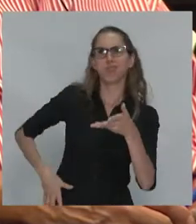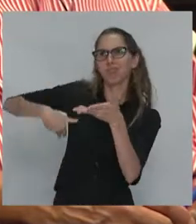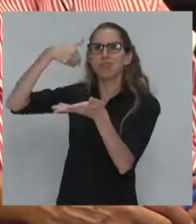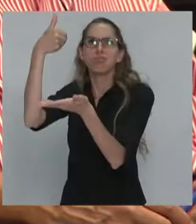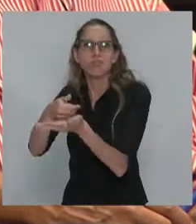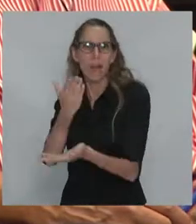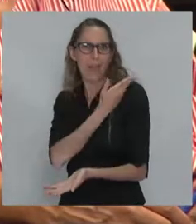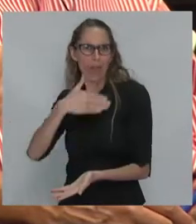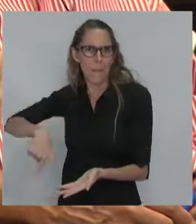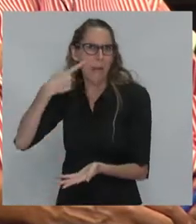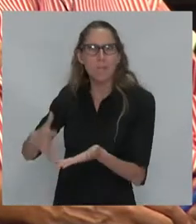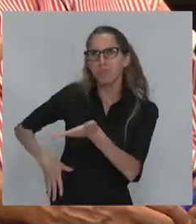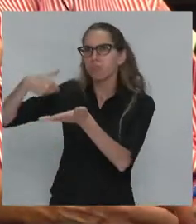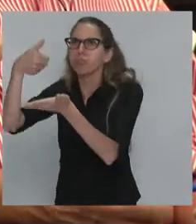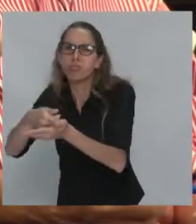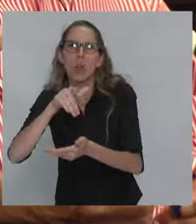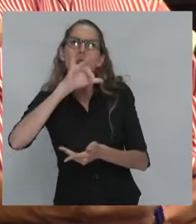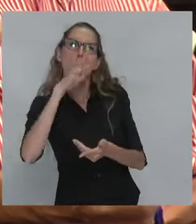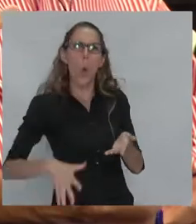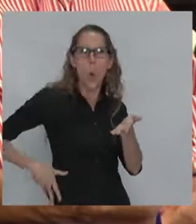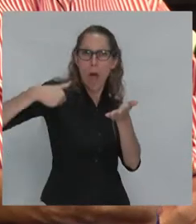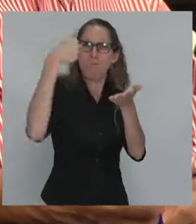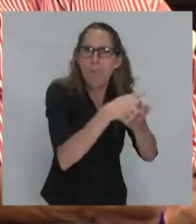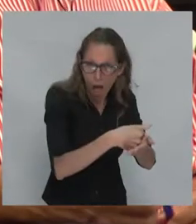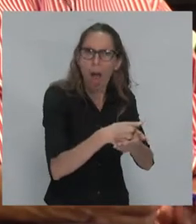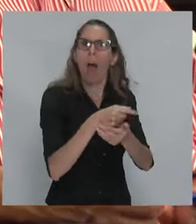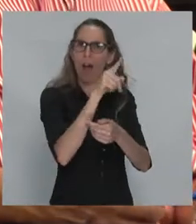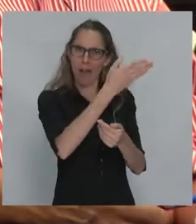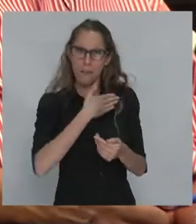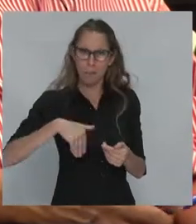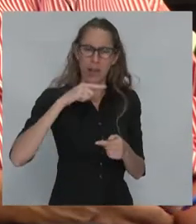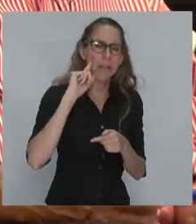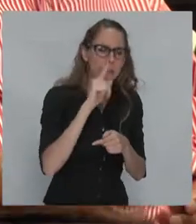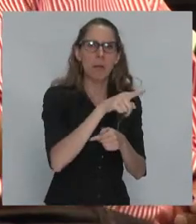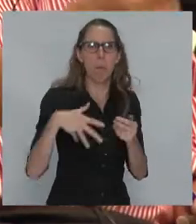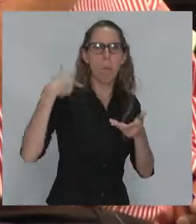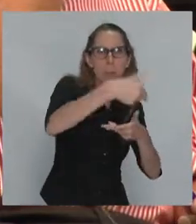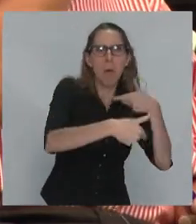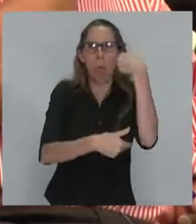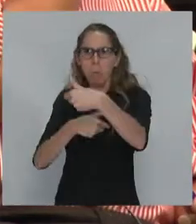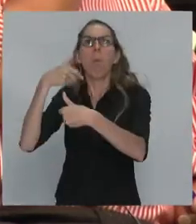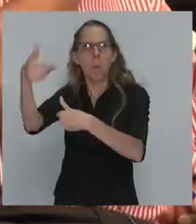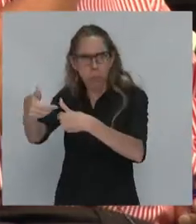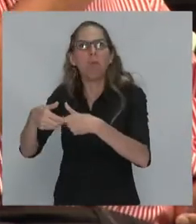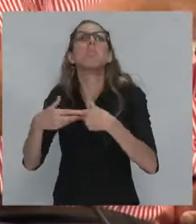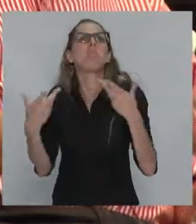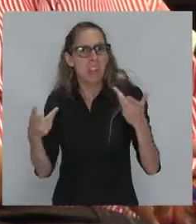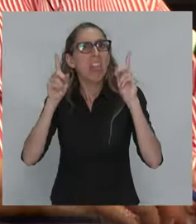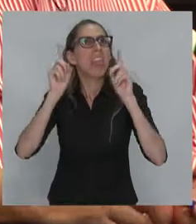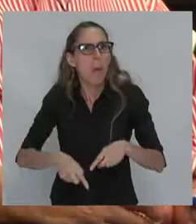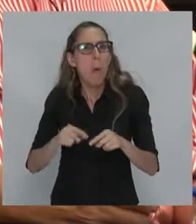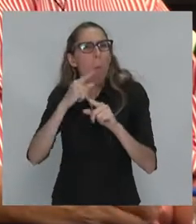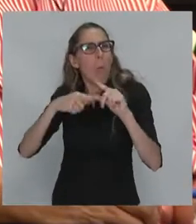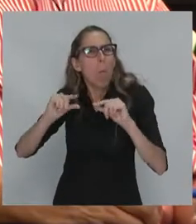el gobierno de Lula paga el Fondo Monetario Internacional, y pagan parte de